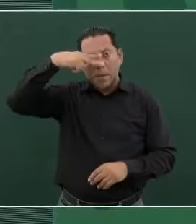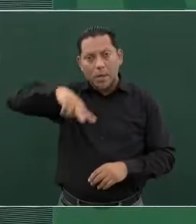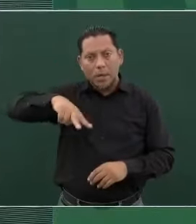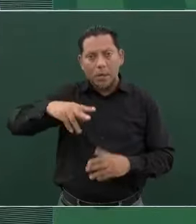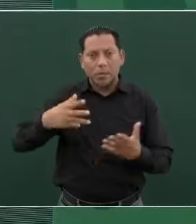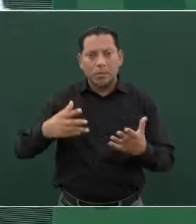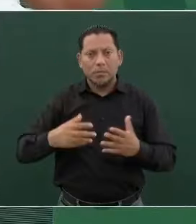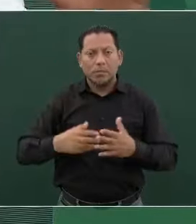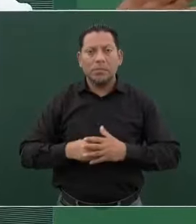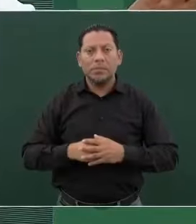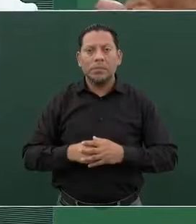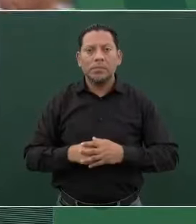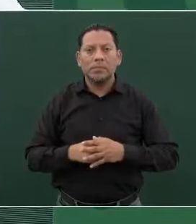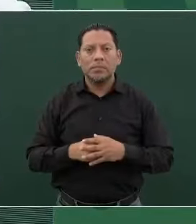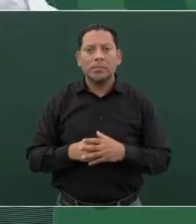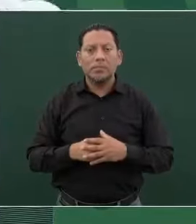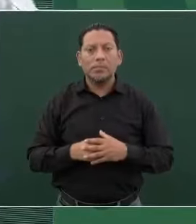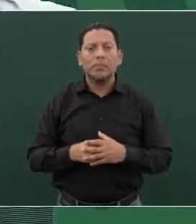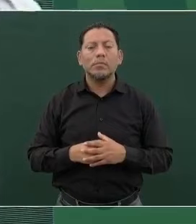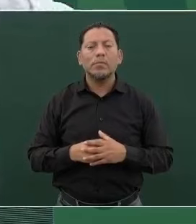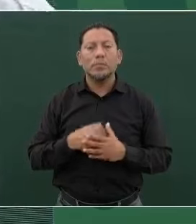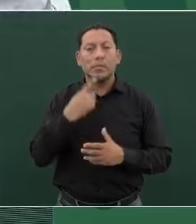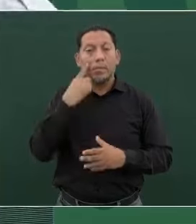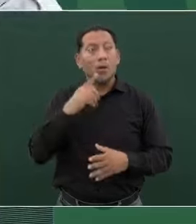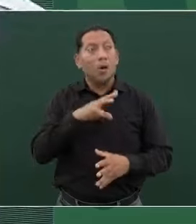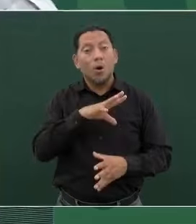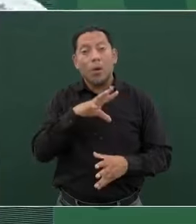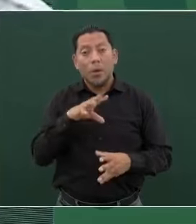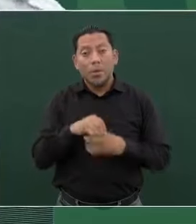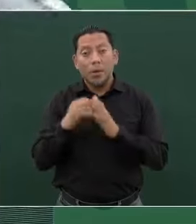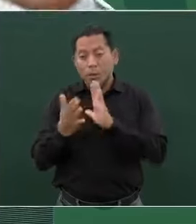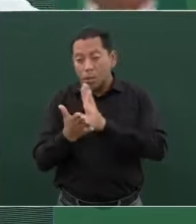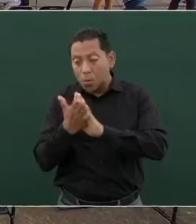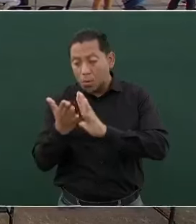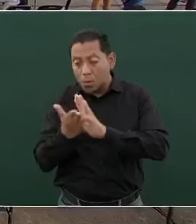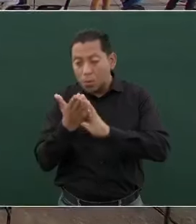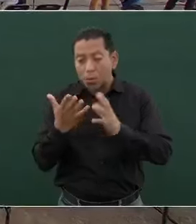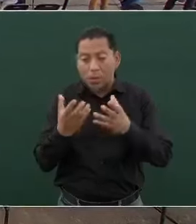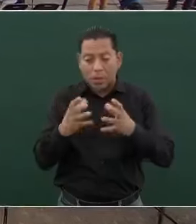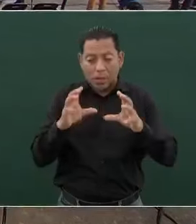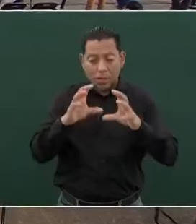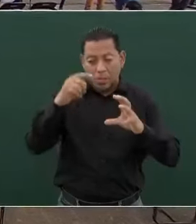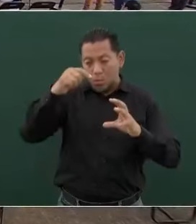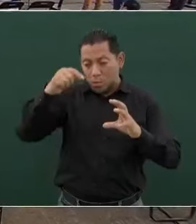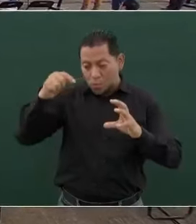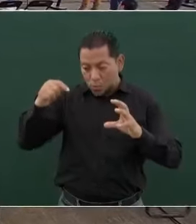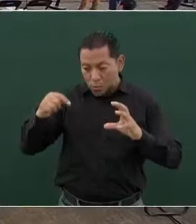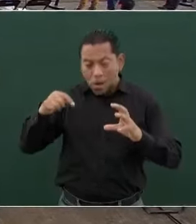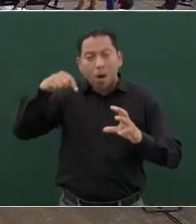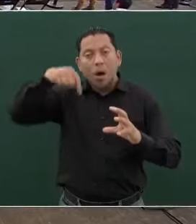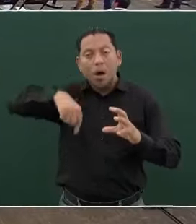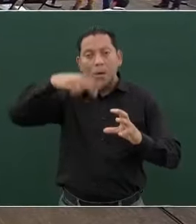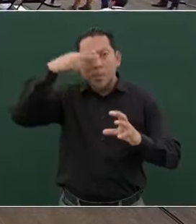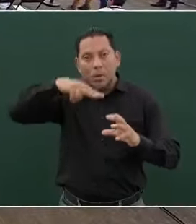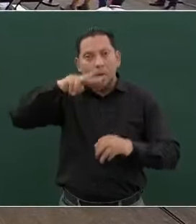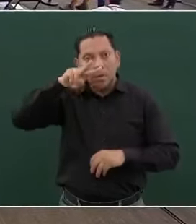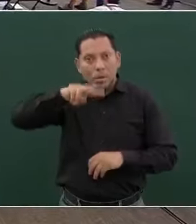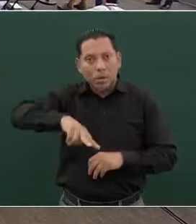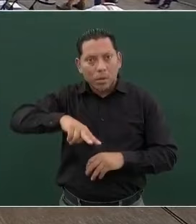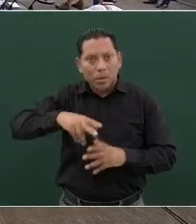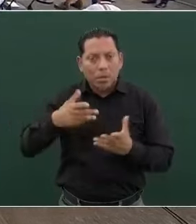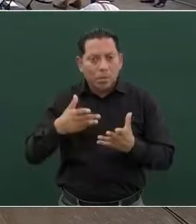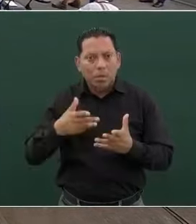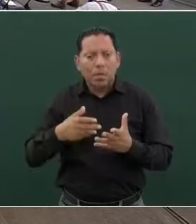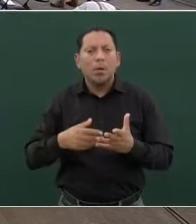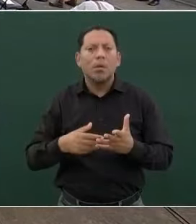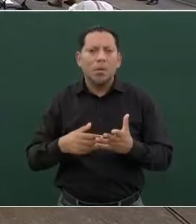Y es de todas las que se han construido en el mundo, y eso lo acabamos de dar a conocer,